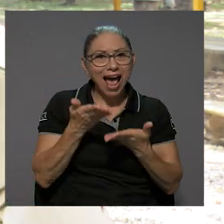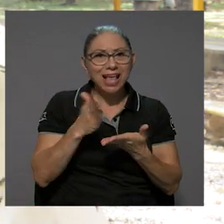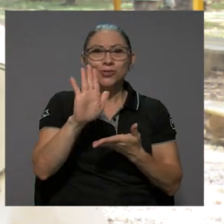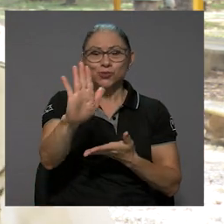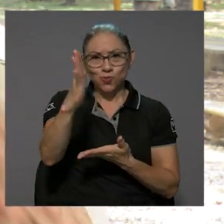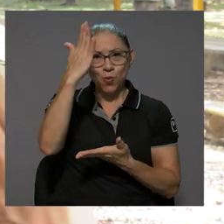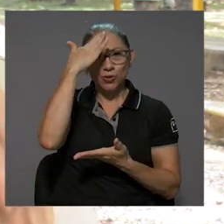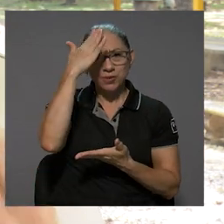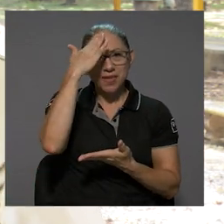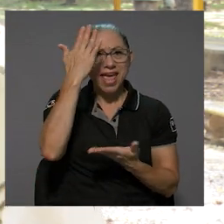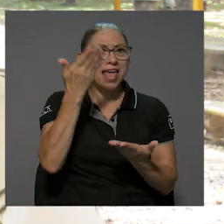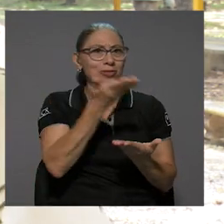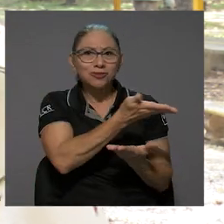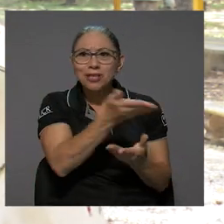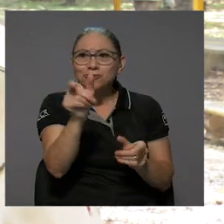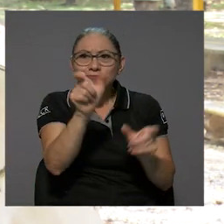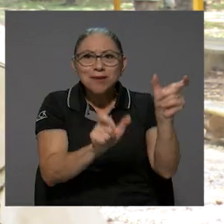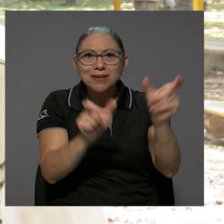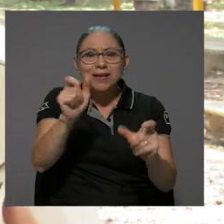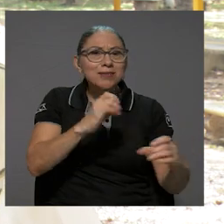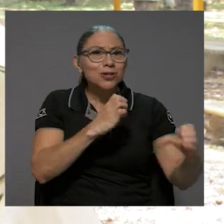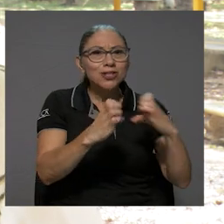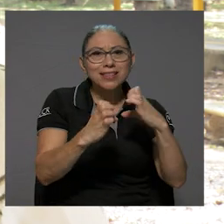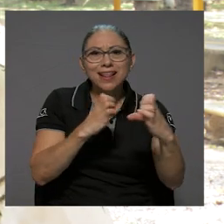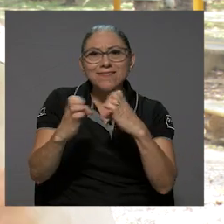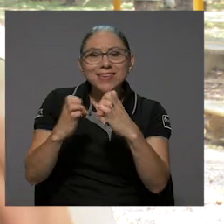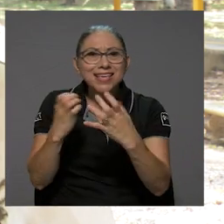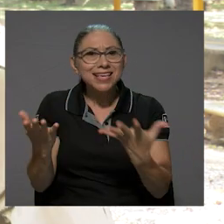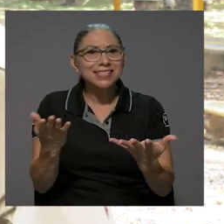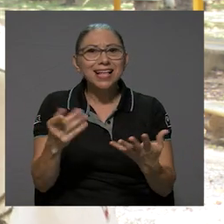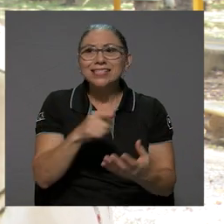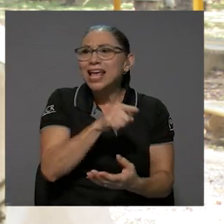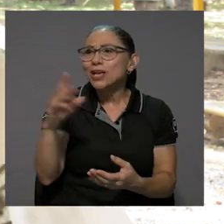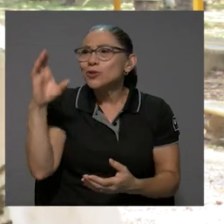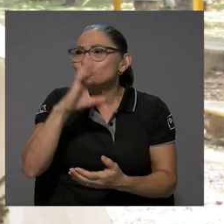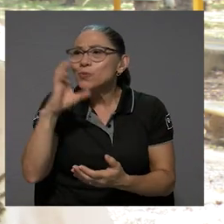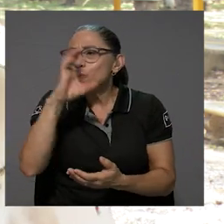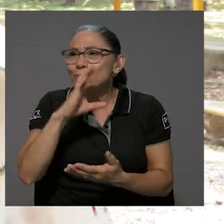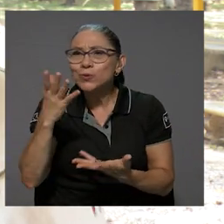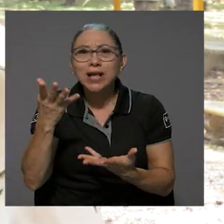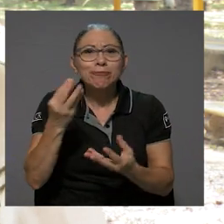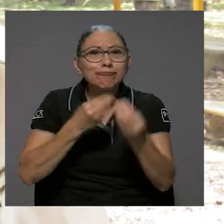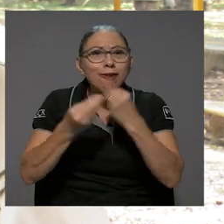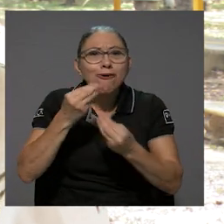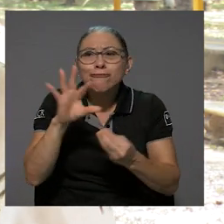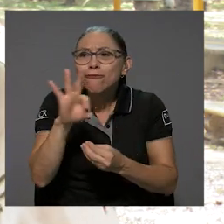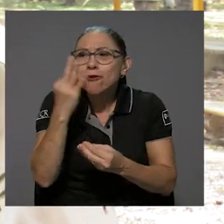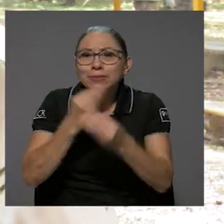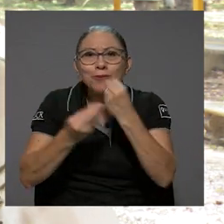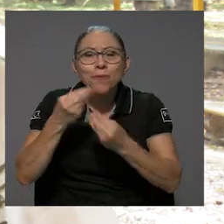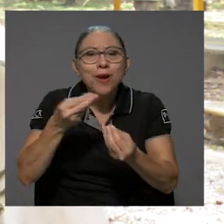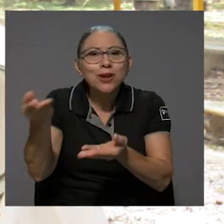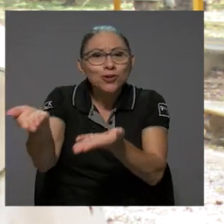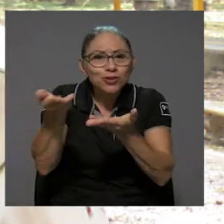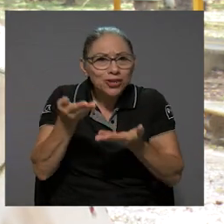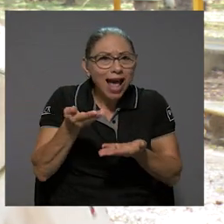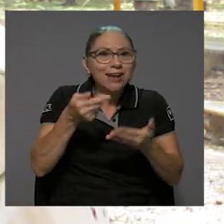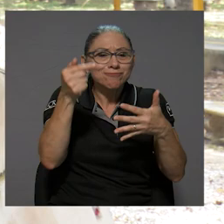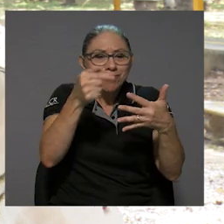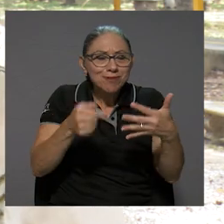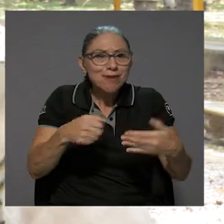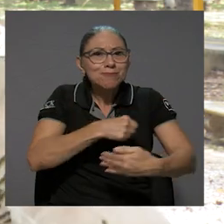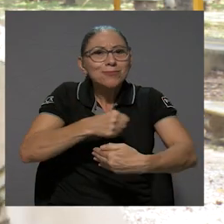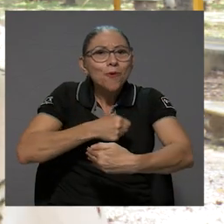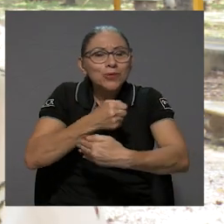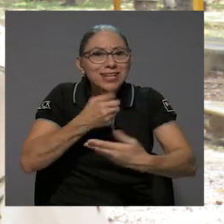conocimientos, uno los entrevista, buscan y nos dan recetas, contribuyen en